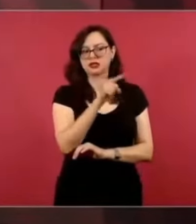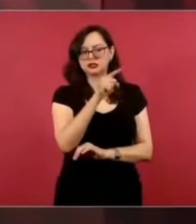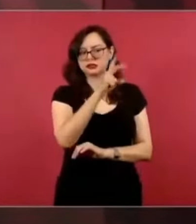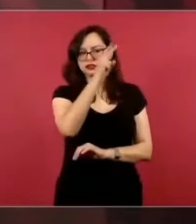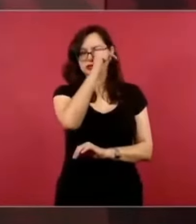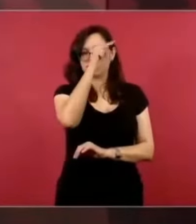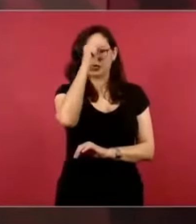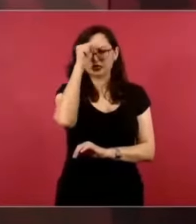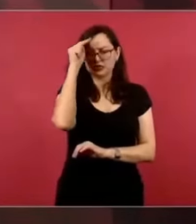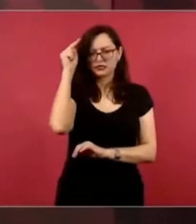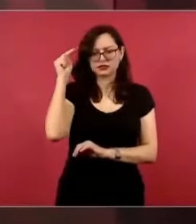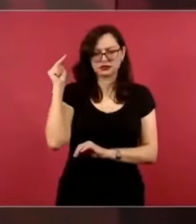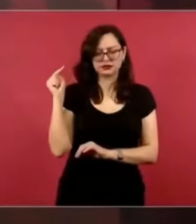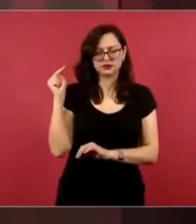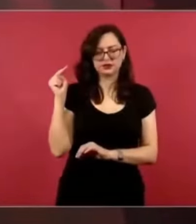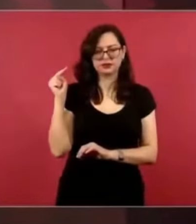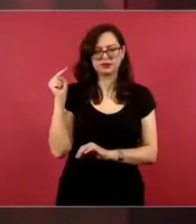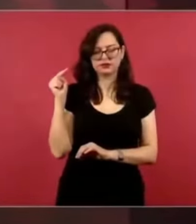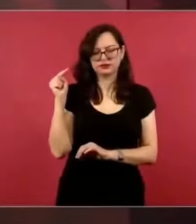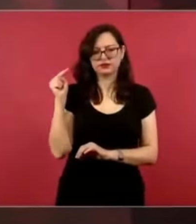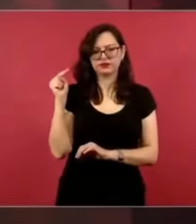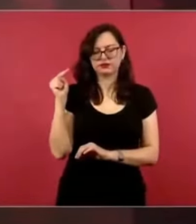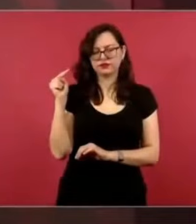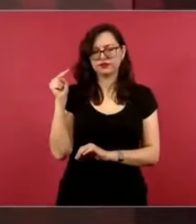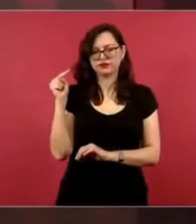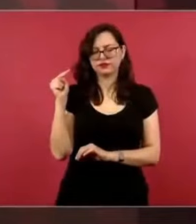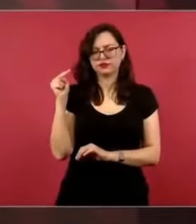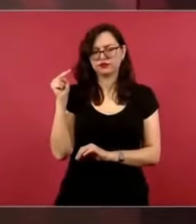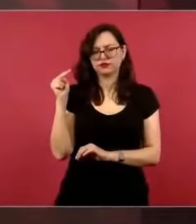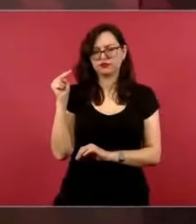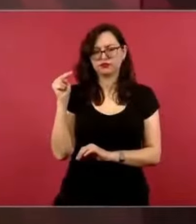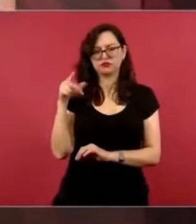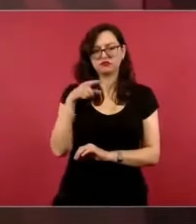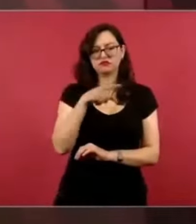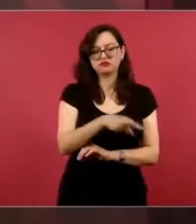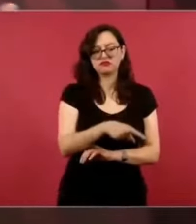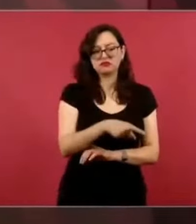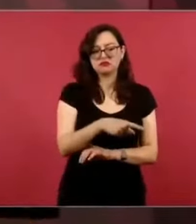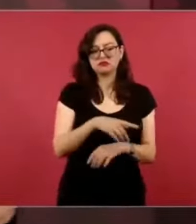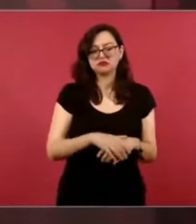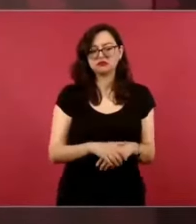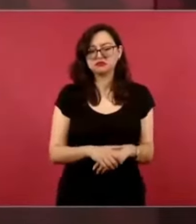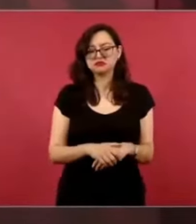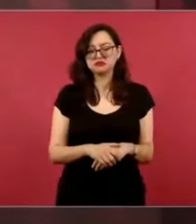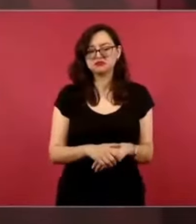no avanzaron nada en el riego.